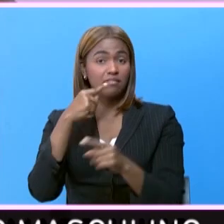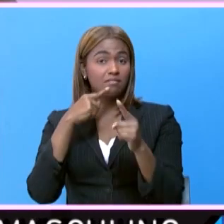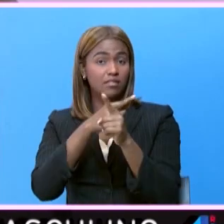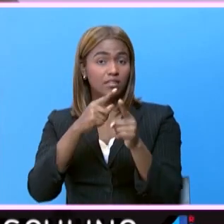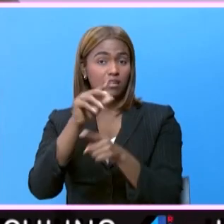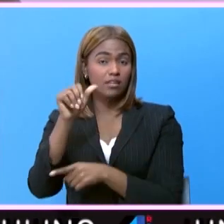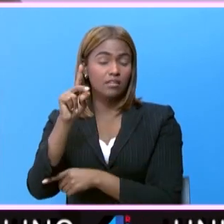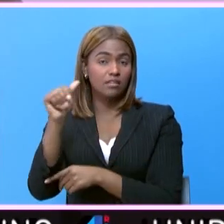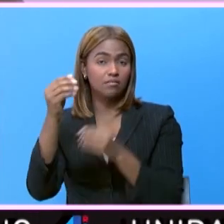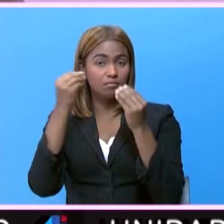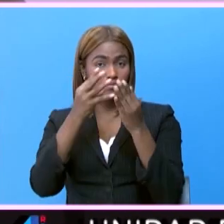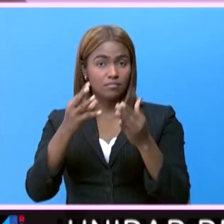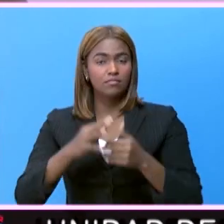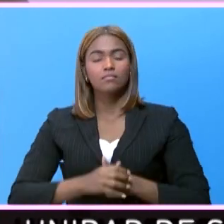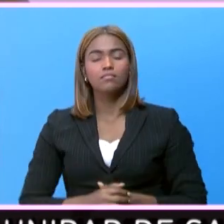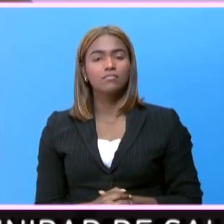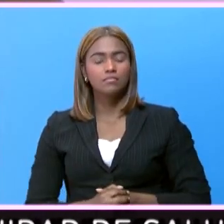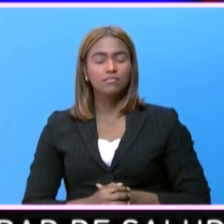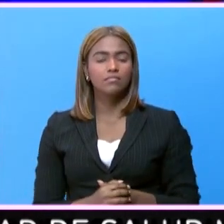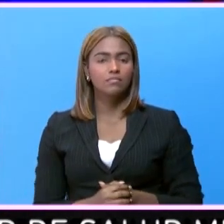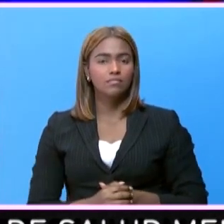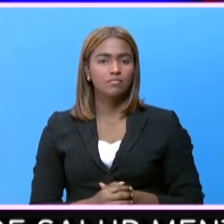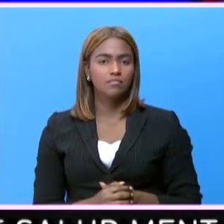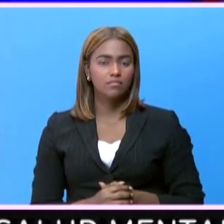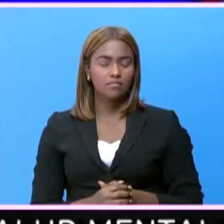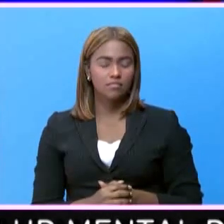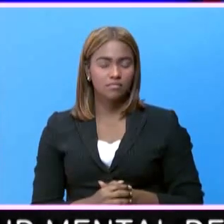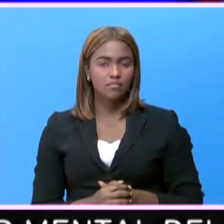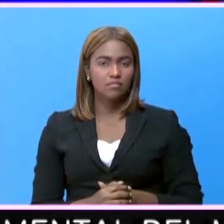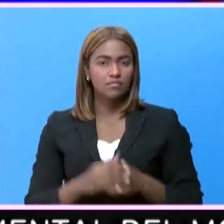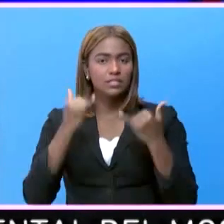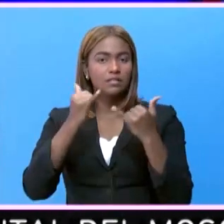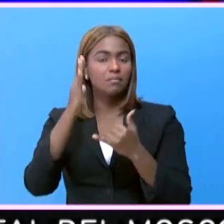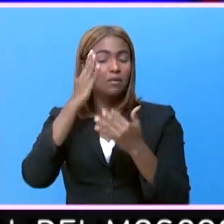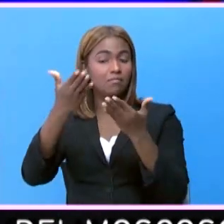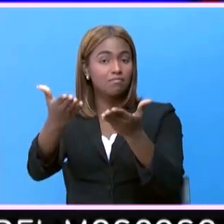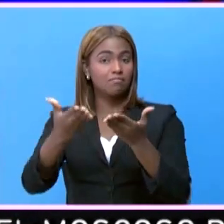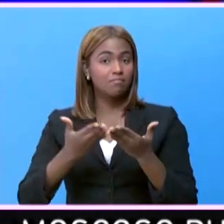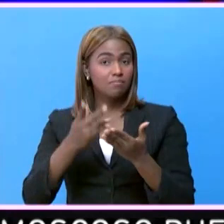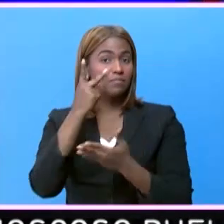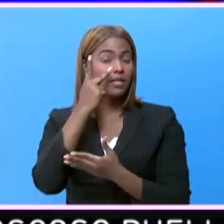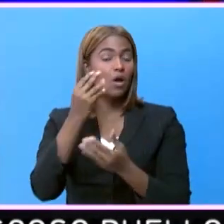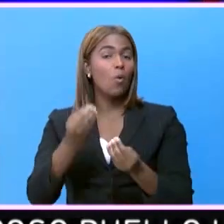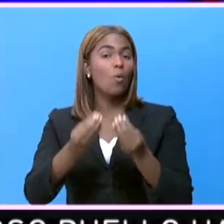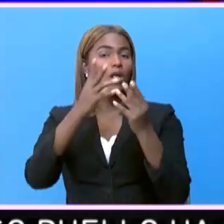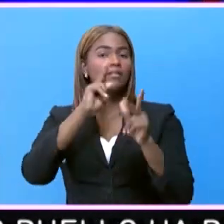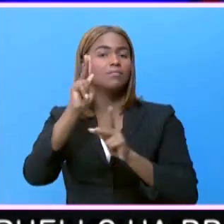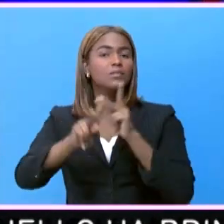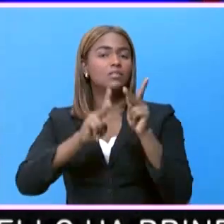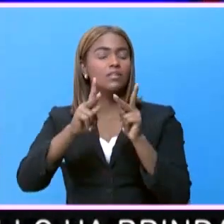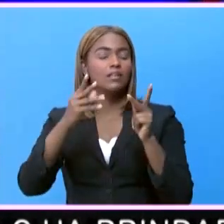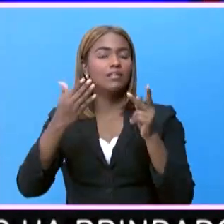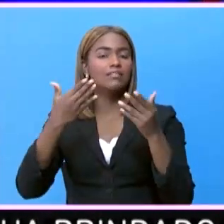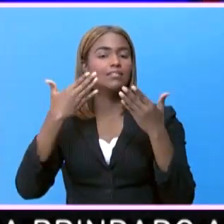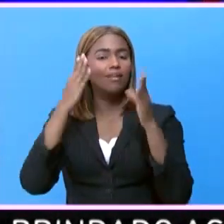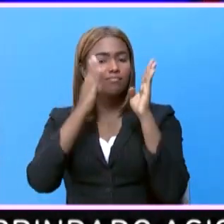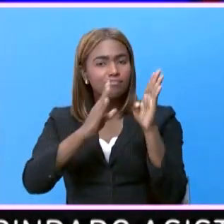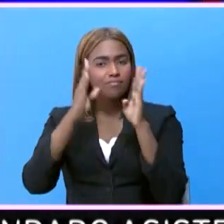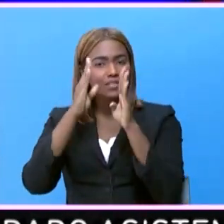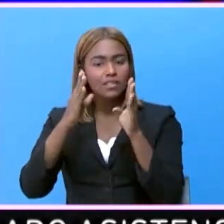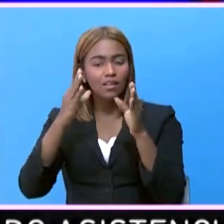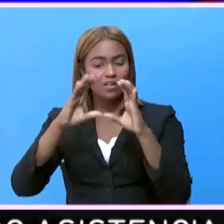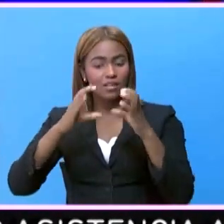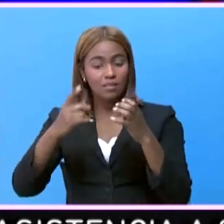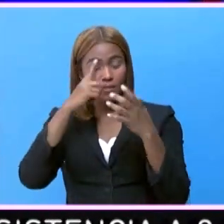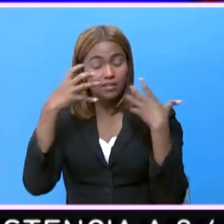Noticias, Agueda Solano. Ahora les invito a ver cuántos ciudadanos ha brindado asistencia